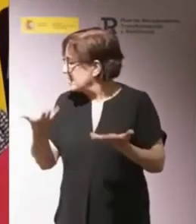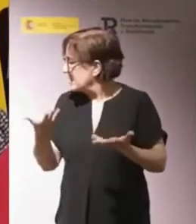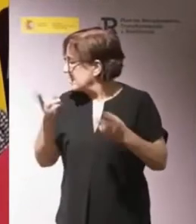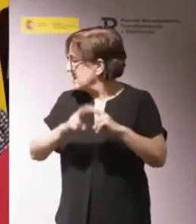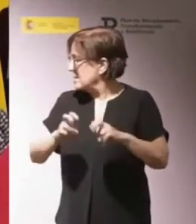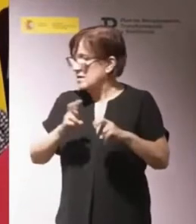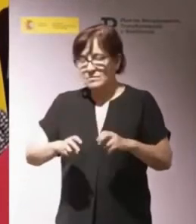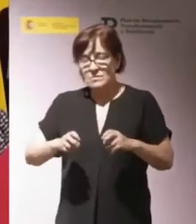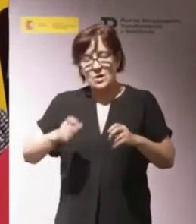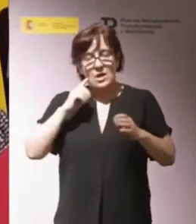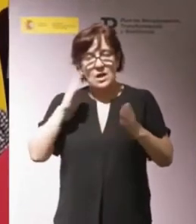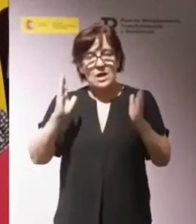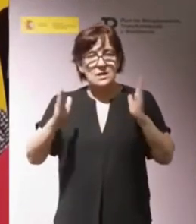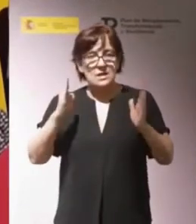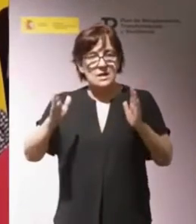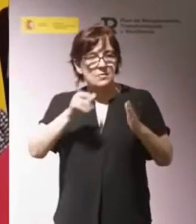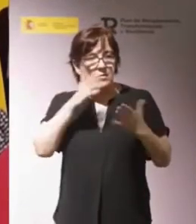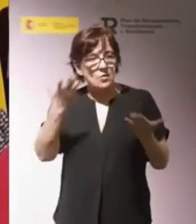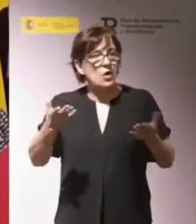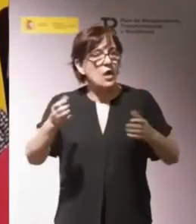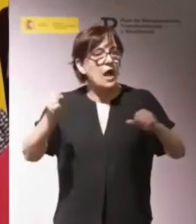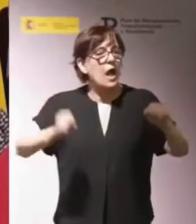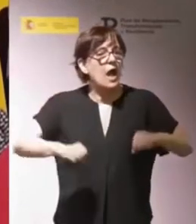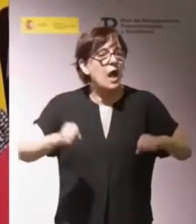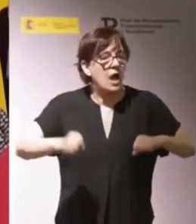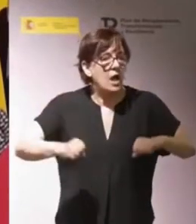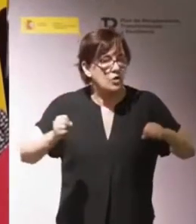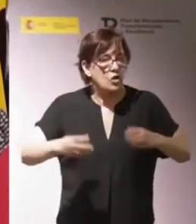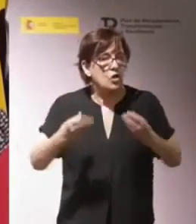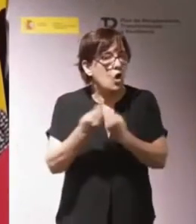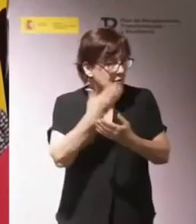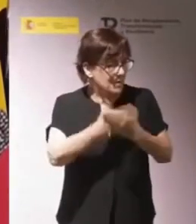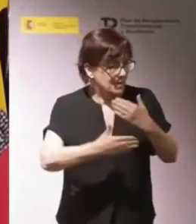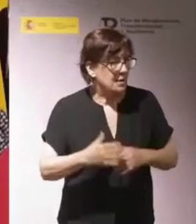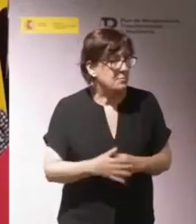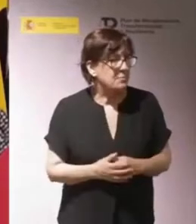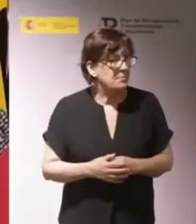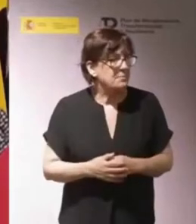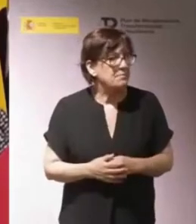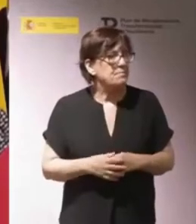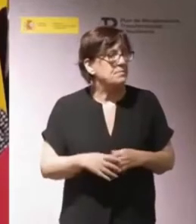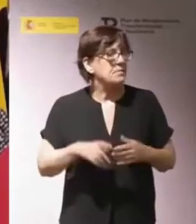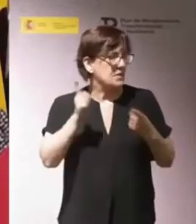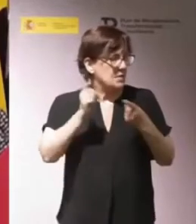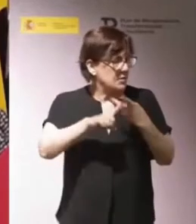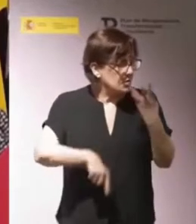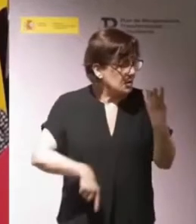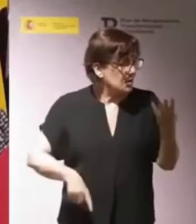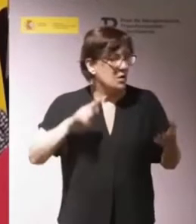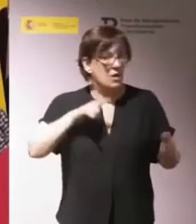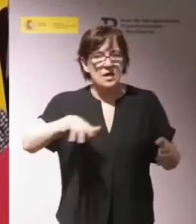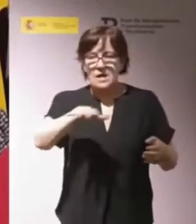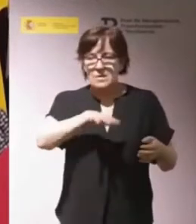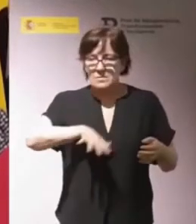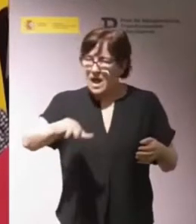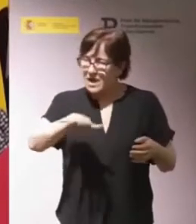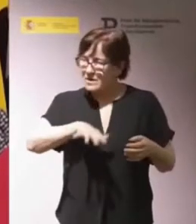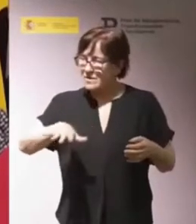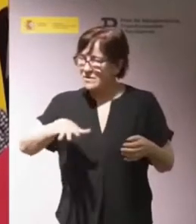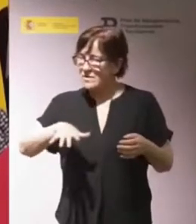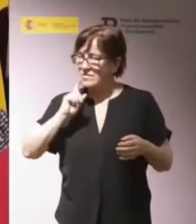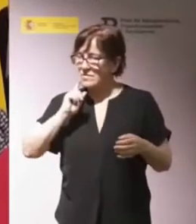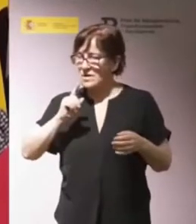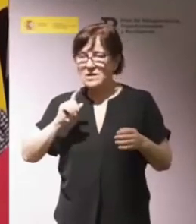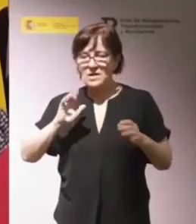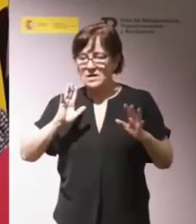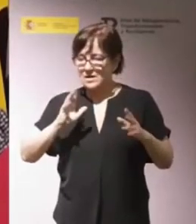tendencia a lo largo del tiempo en el caso de los adultos con discapacidad. Siguen siendo amplios los espacios a los que van destinados, a que van a las